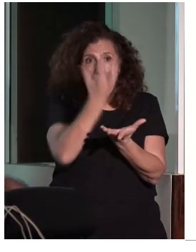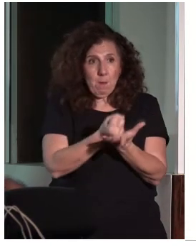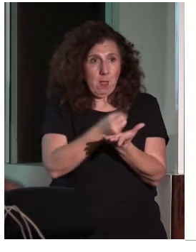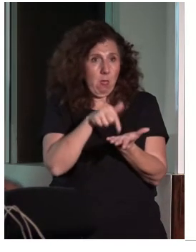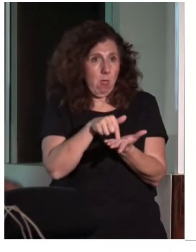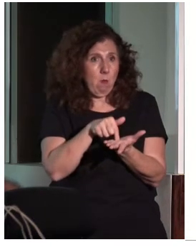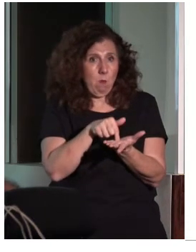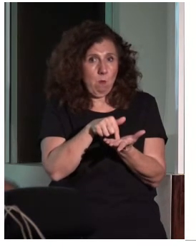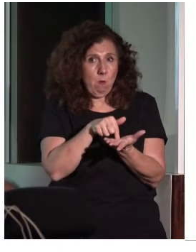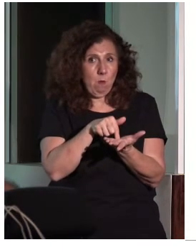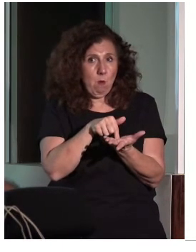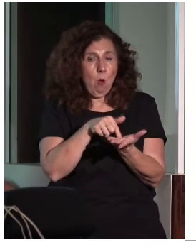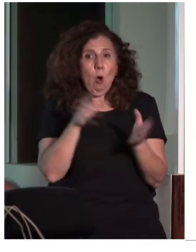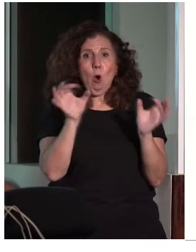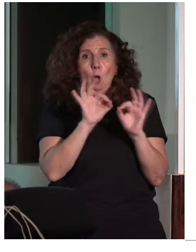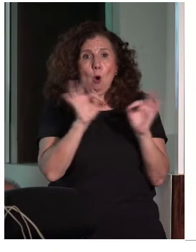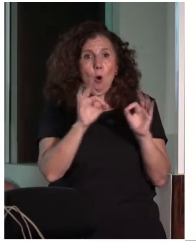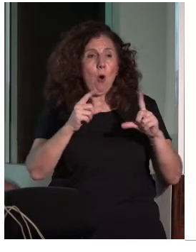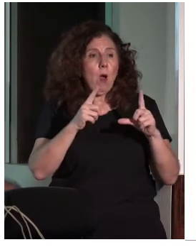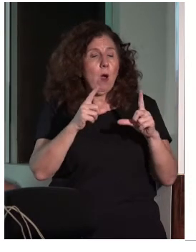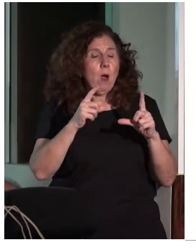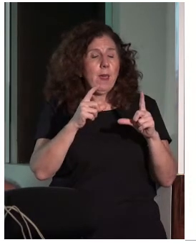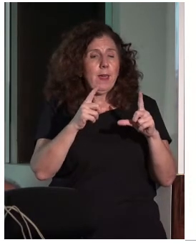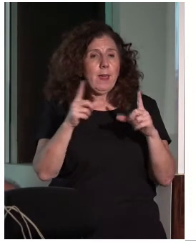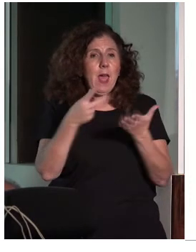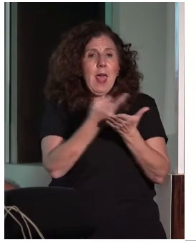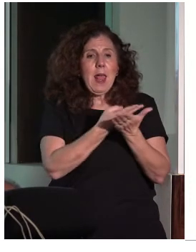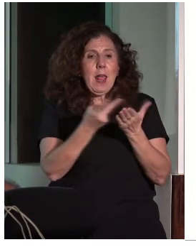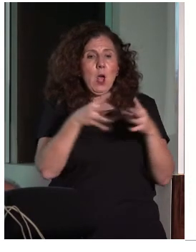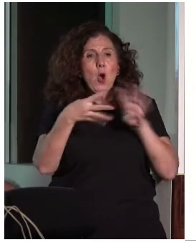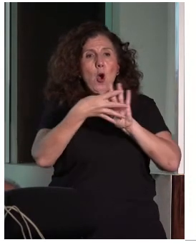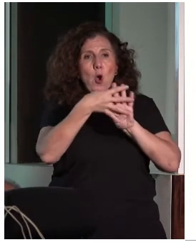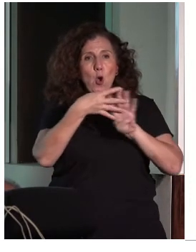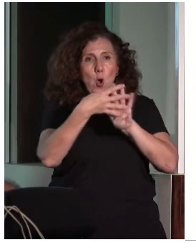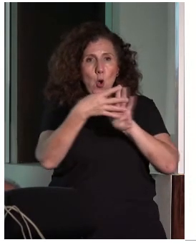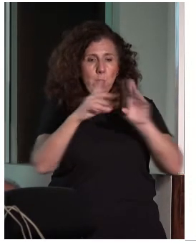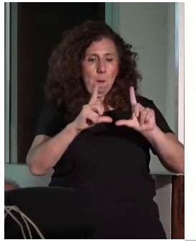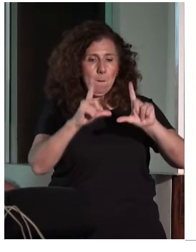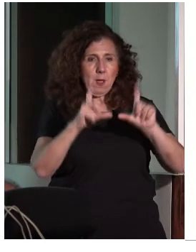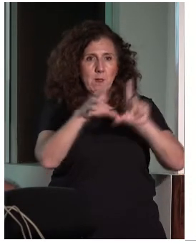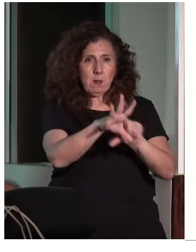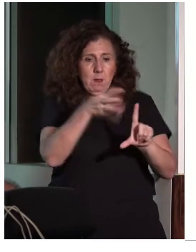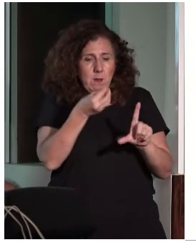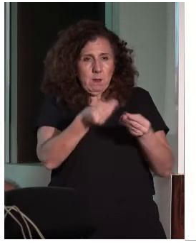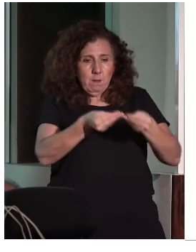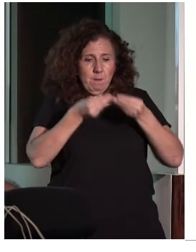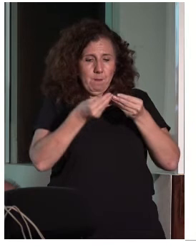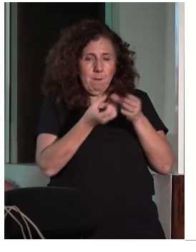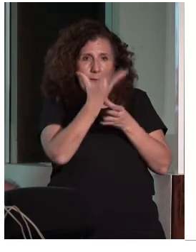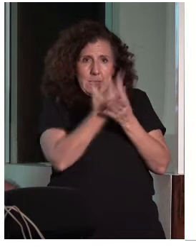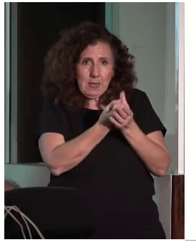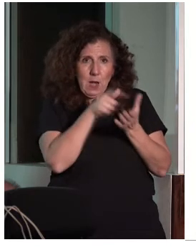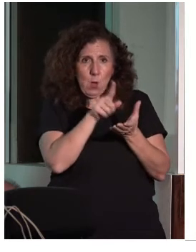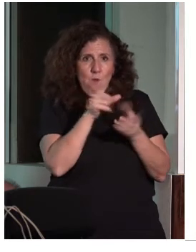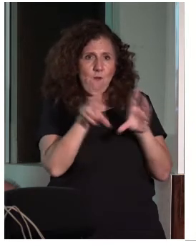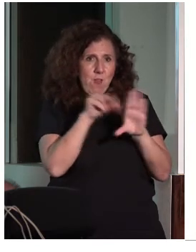o tener códigos QR, que en ese mismo momento tú tengas acceso a la información, evidentemente, pues,